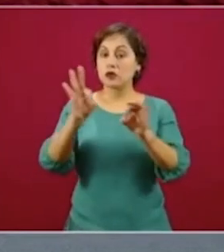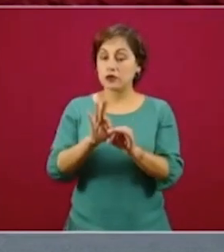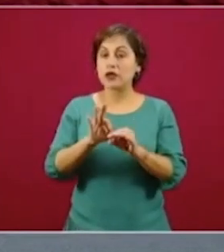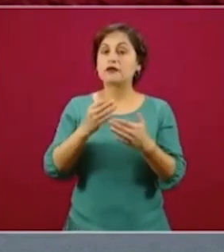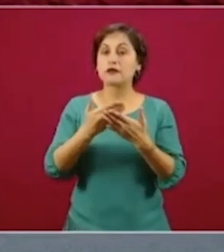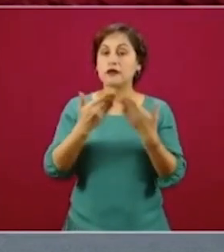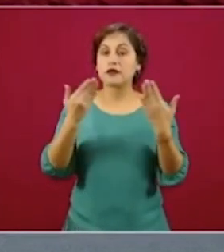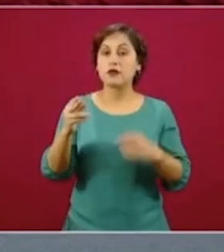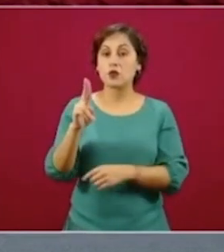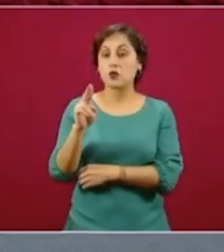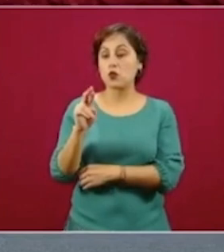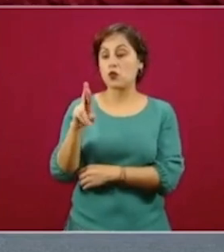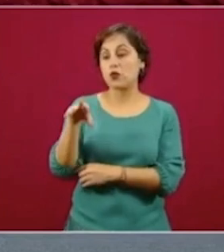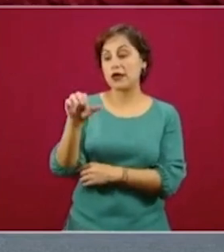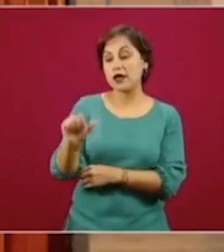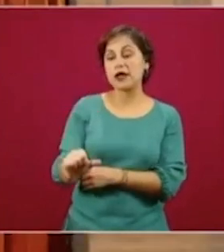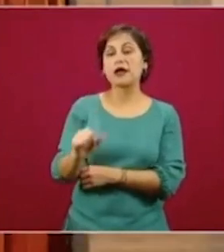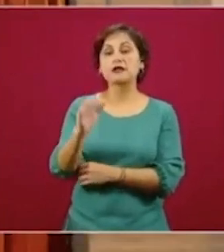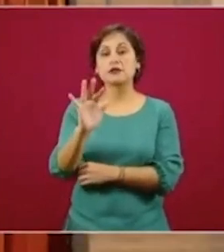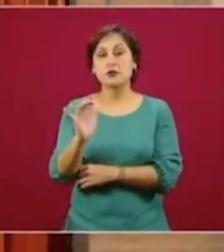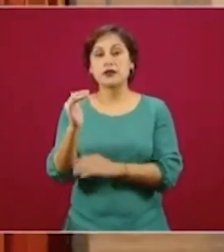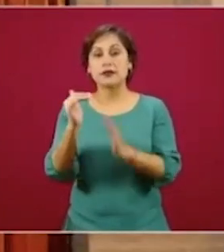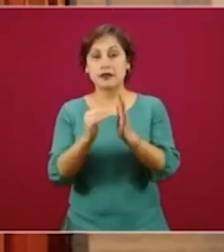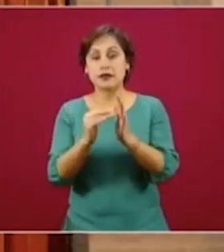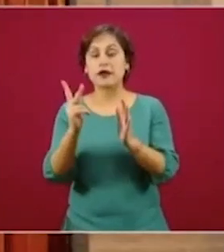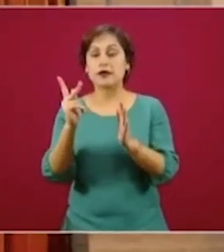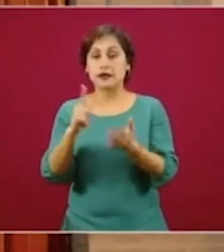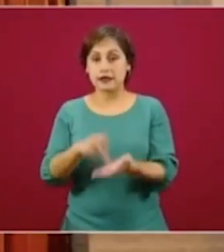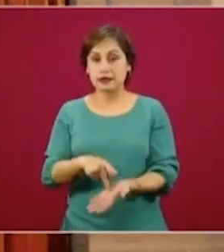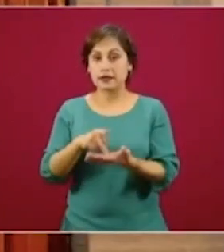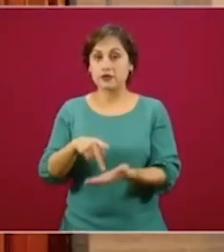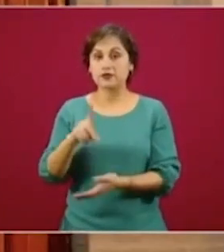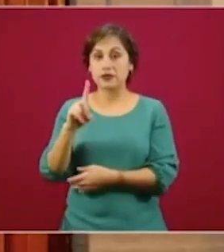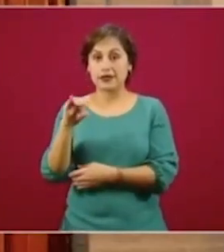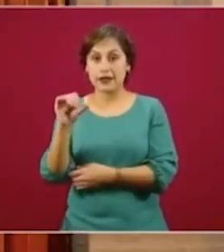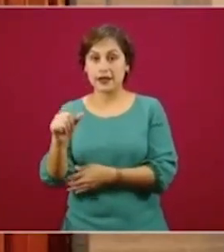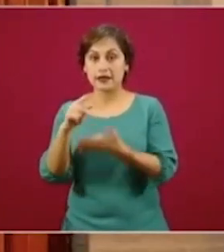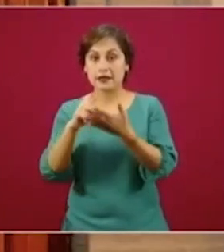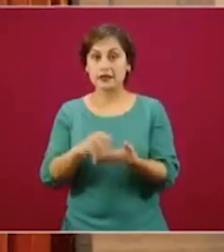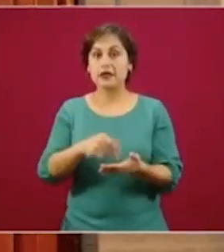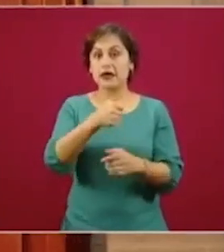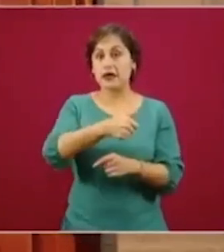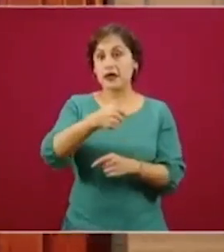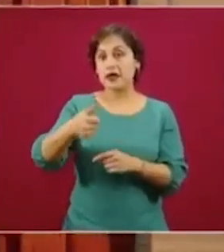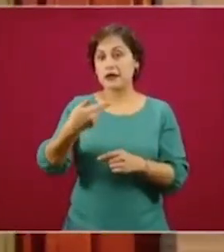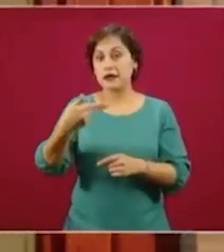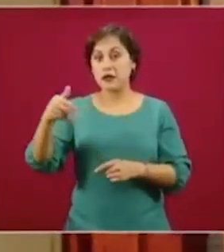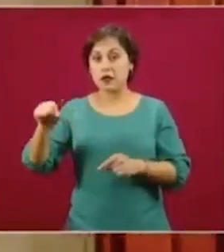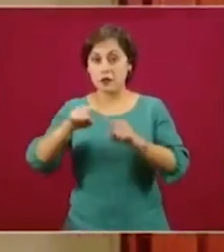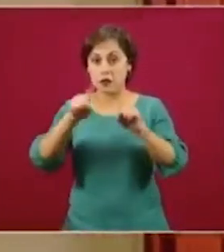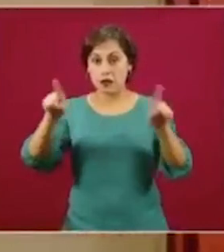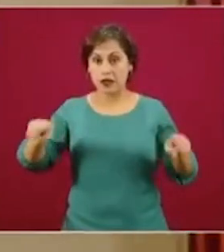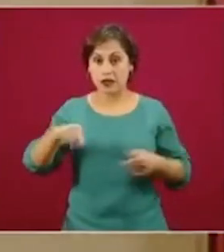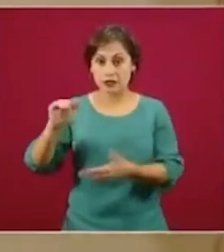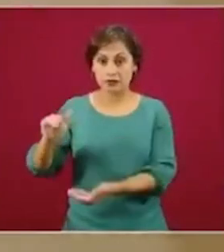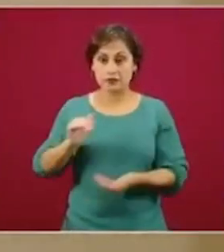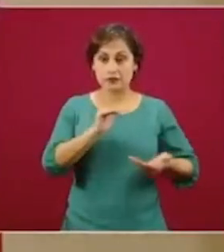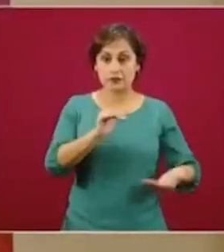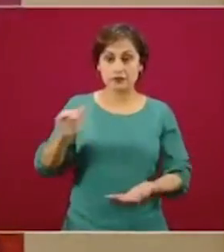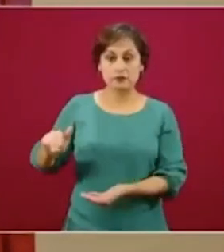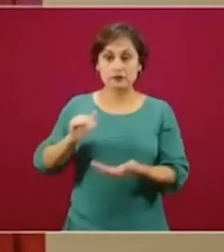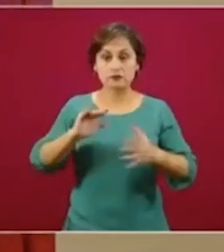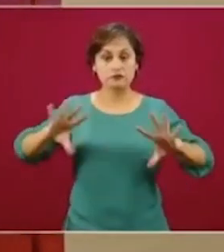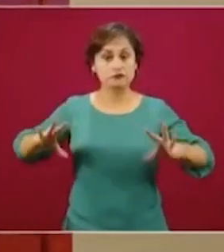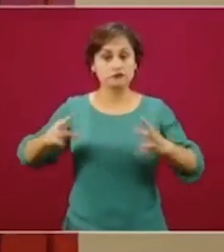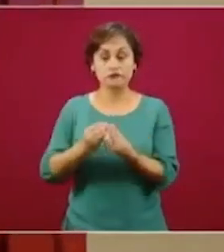de urea y 150 kilos de edad por hectárea. Este paquete por hectárea equivale a alrededor a tres mil